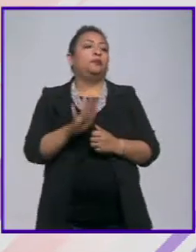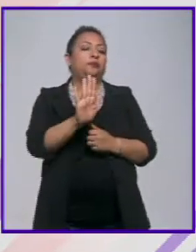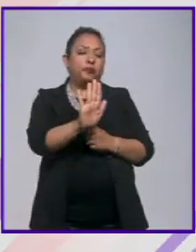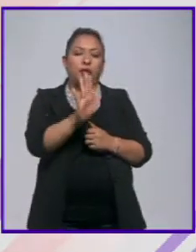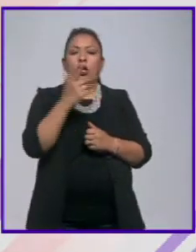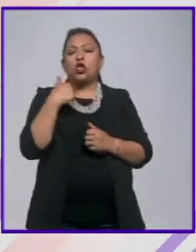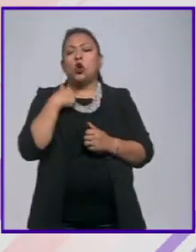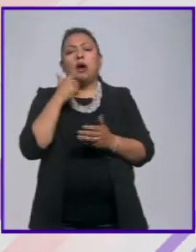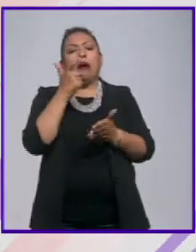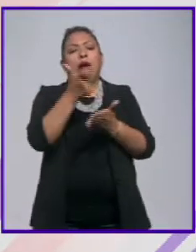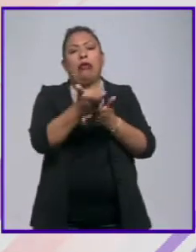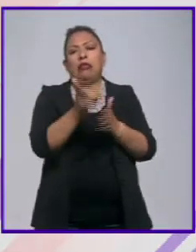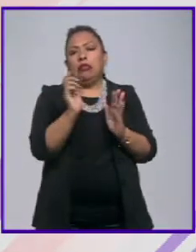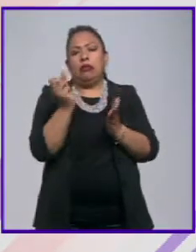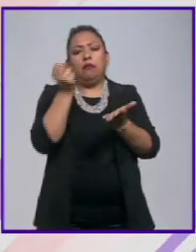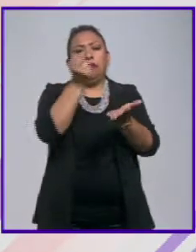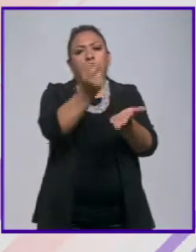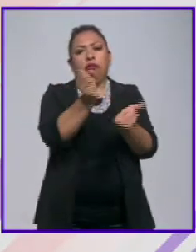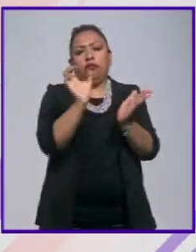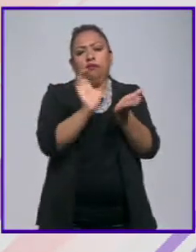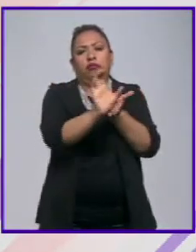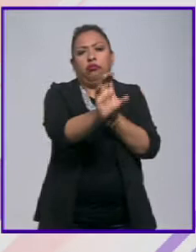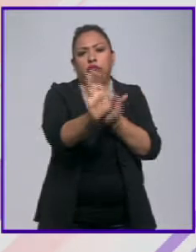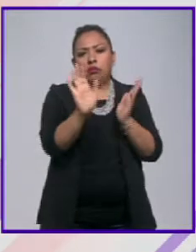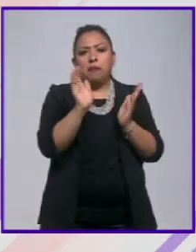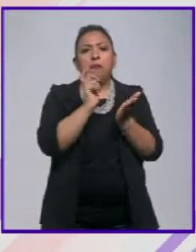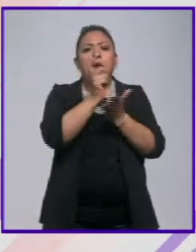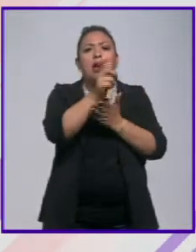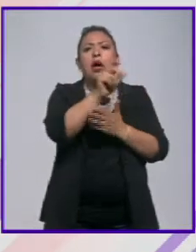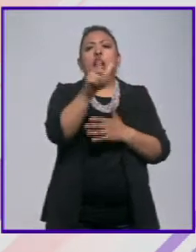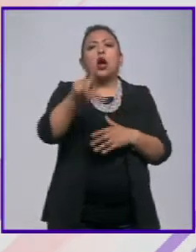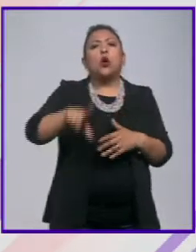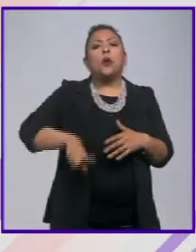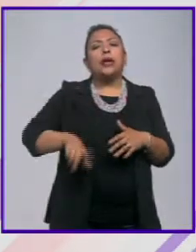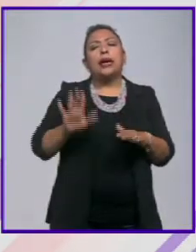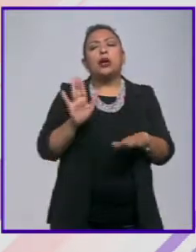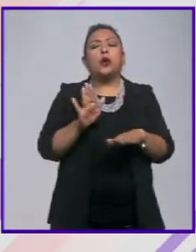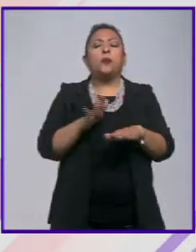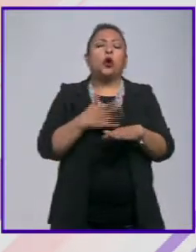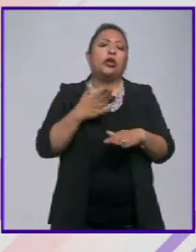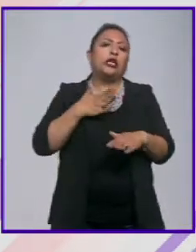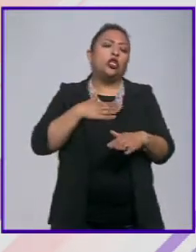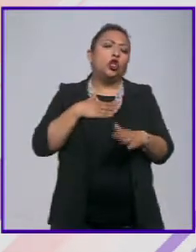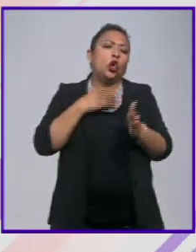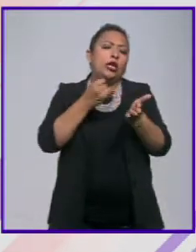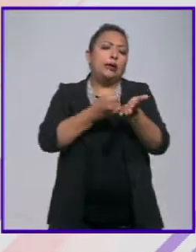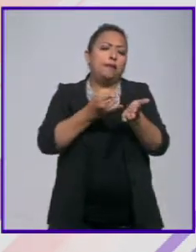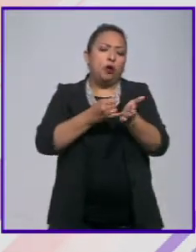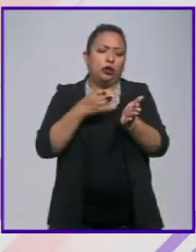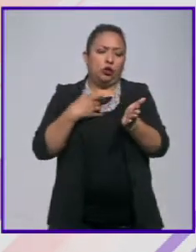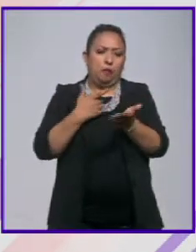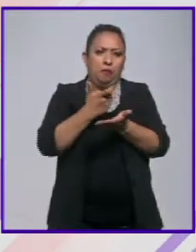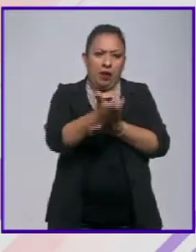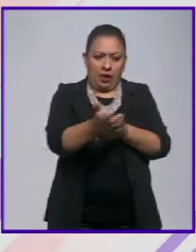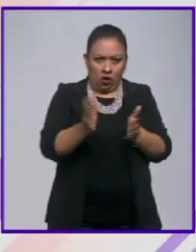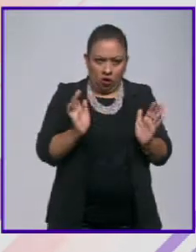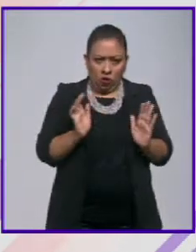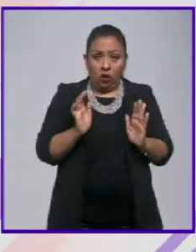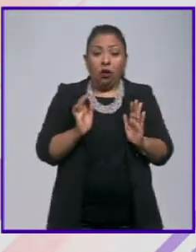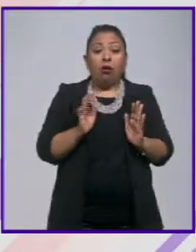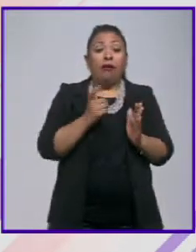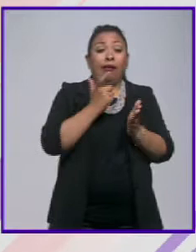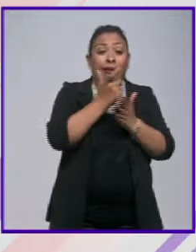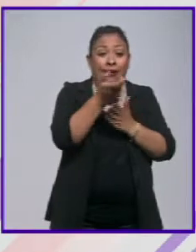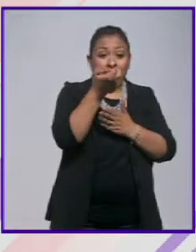da una cantidad de dinero que hubiese pagado al Estado por motivo de impuestos y se va a